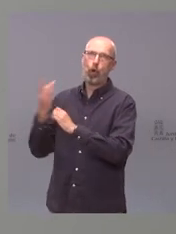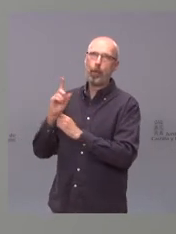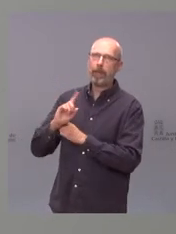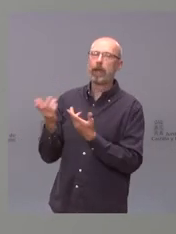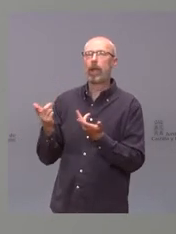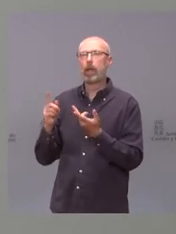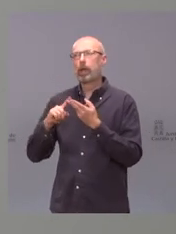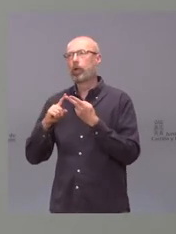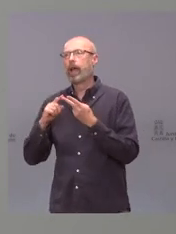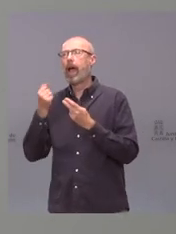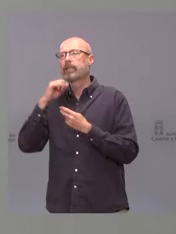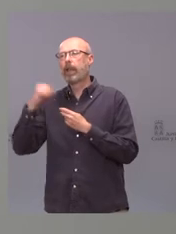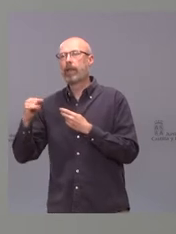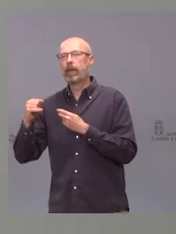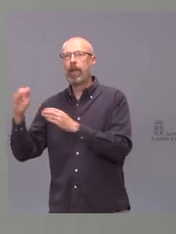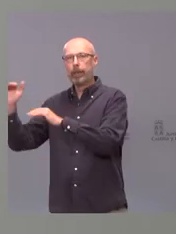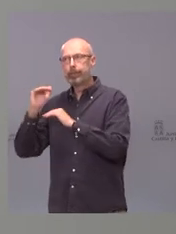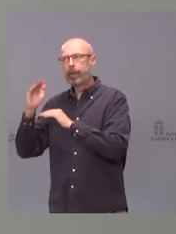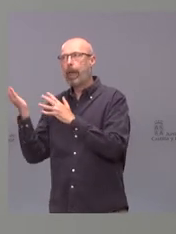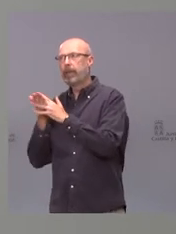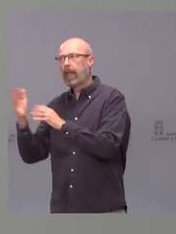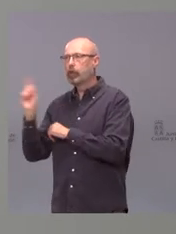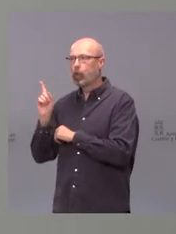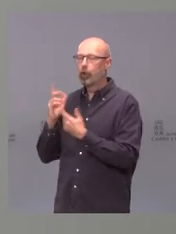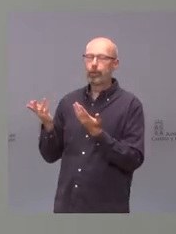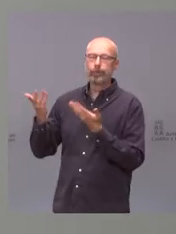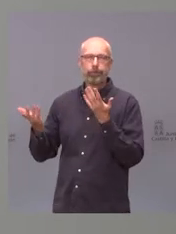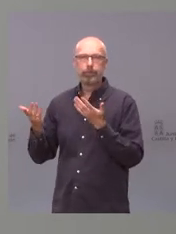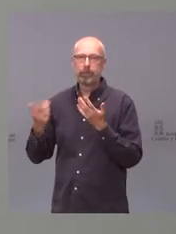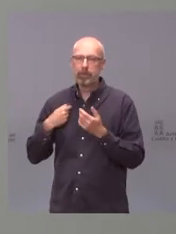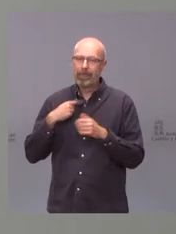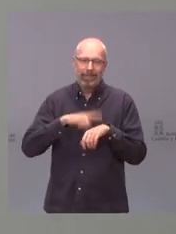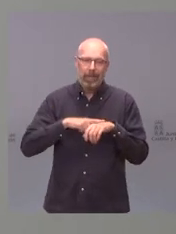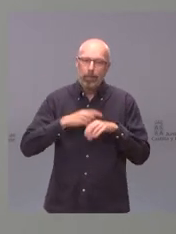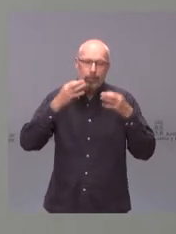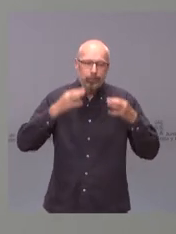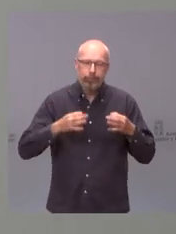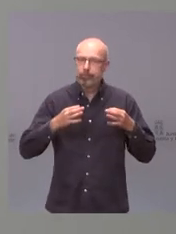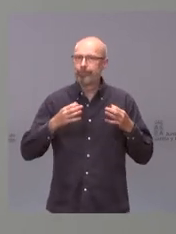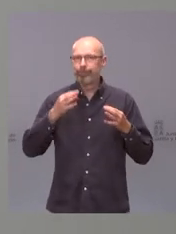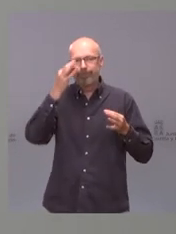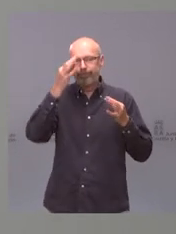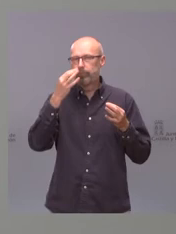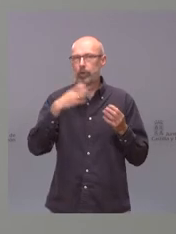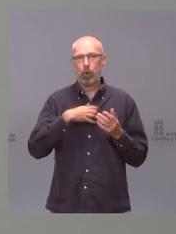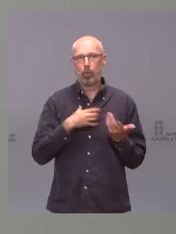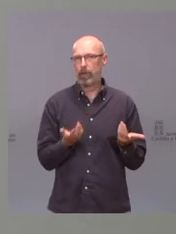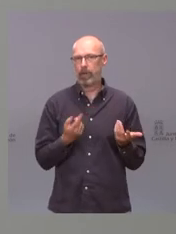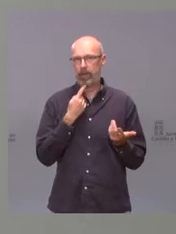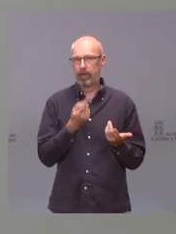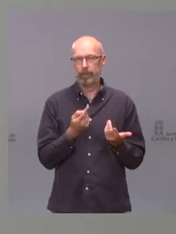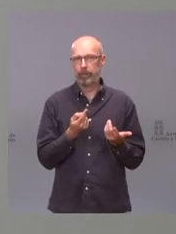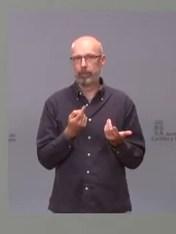bueno hacer establecer ahora mismo una hoja de ruta concreta vamos a esperar vamos a ver si